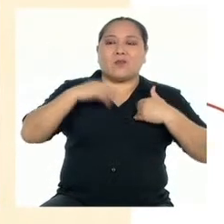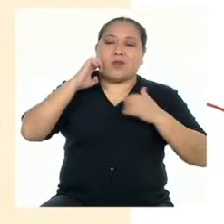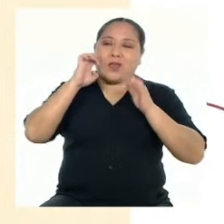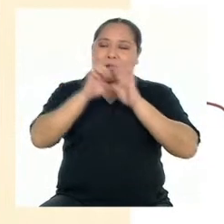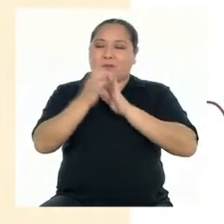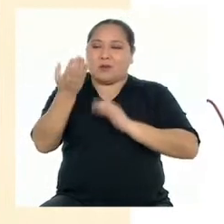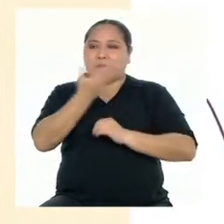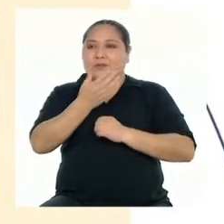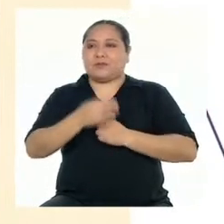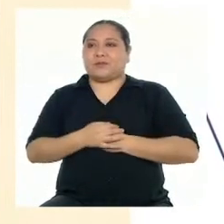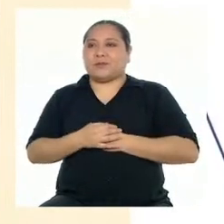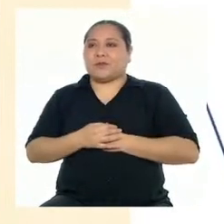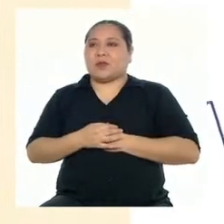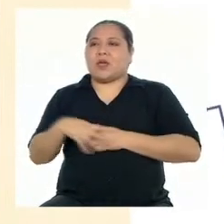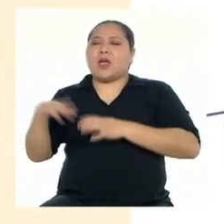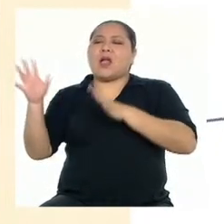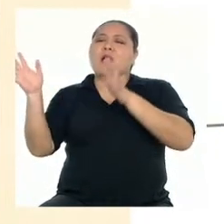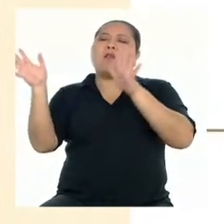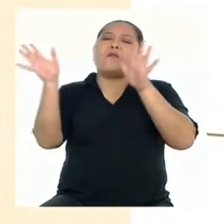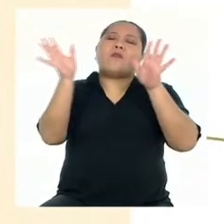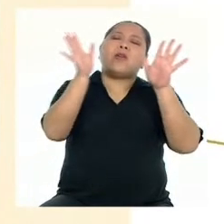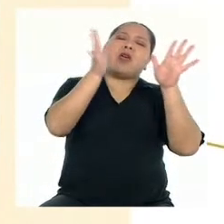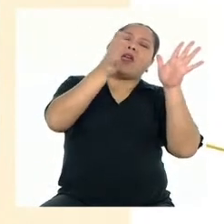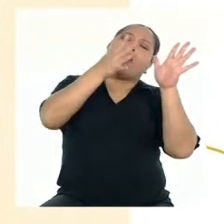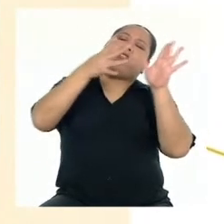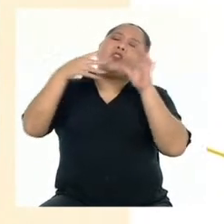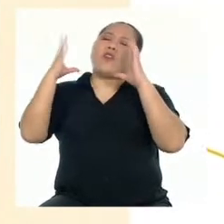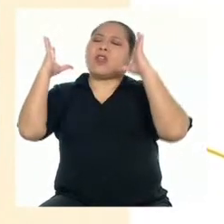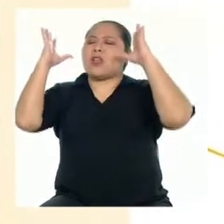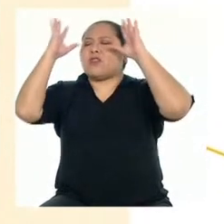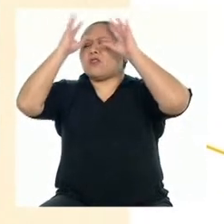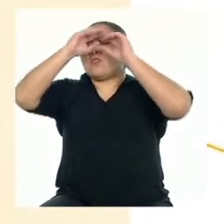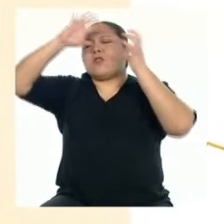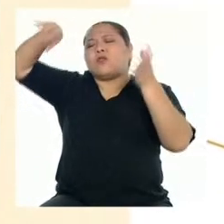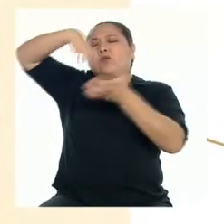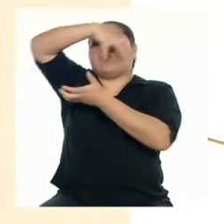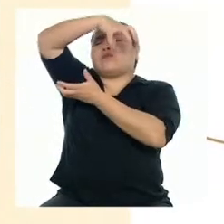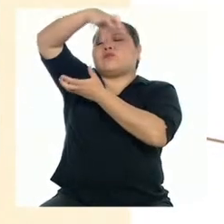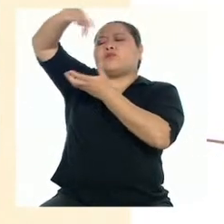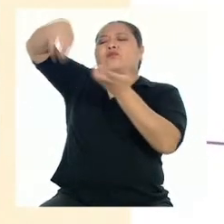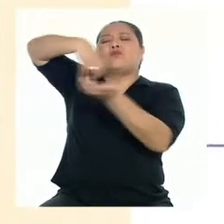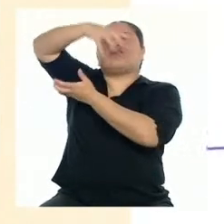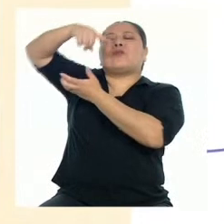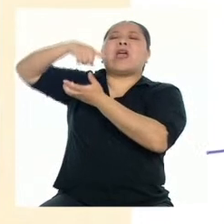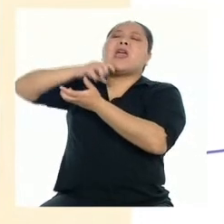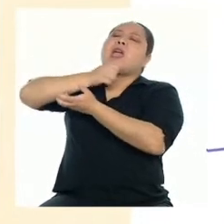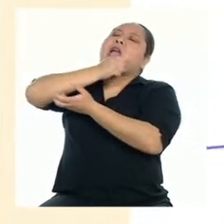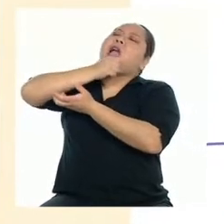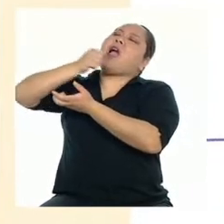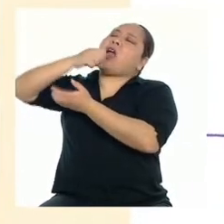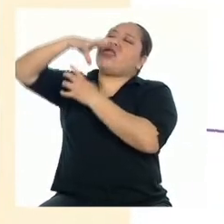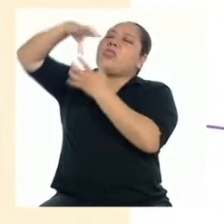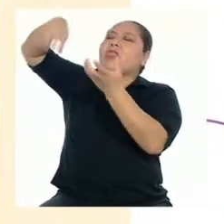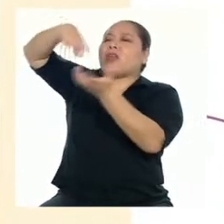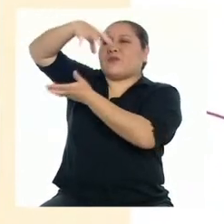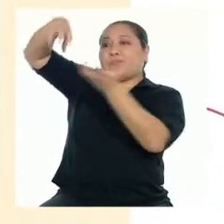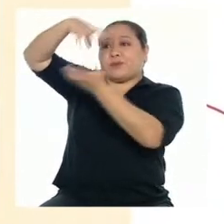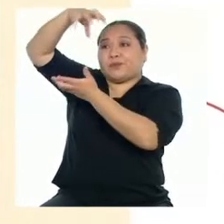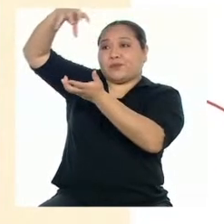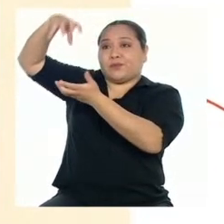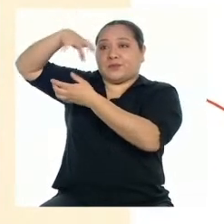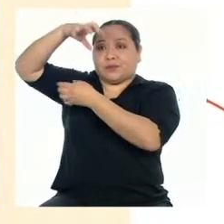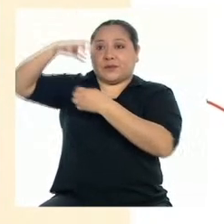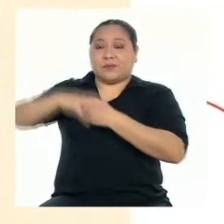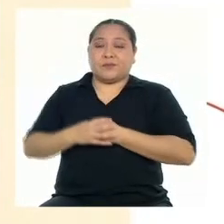Neruda. El viento de la noche gira en el cielo y canta. El epíteto es el